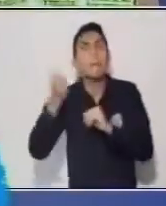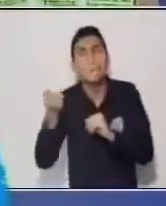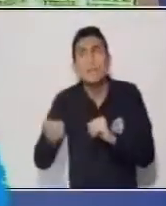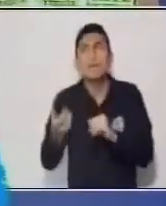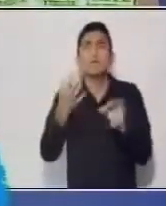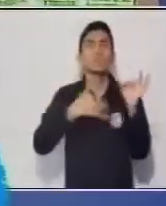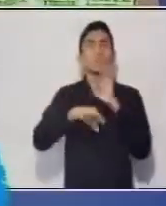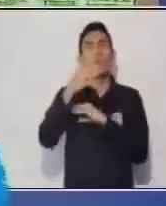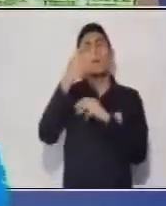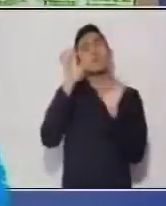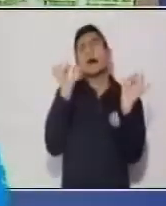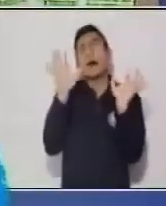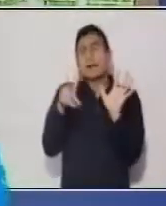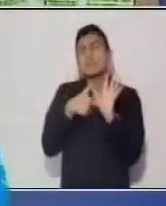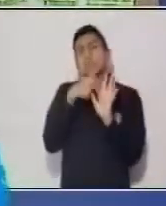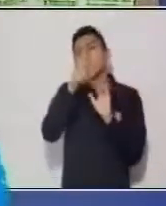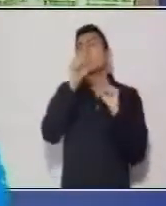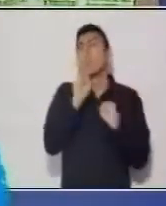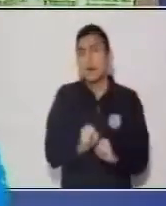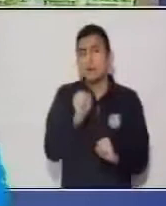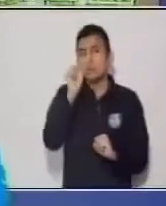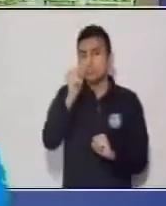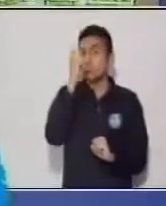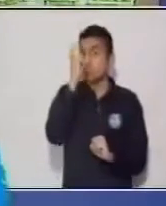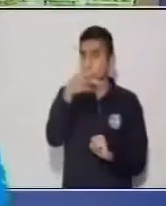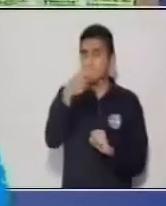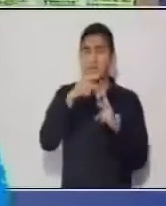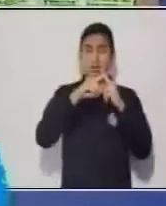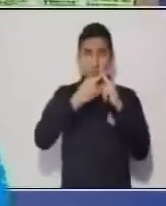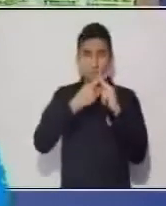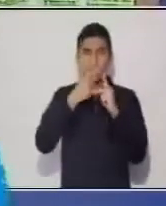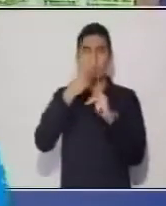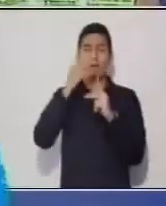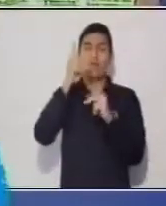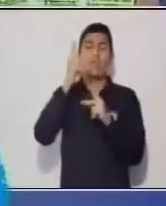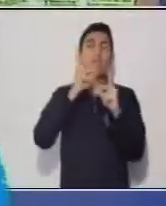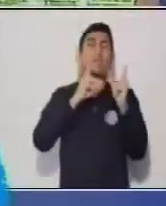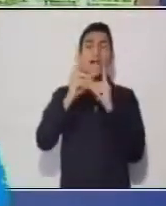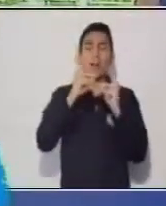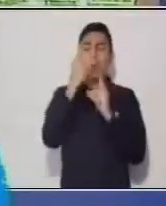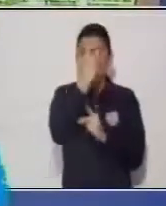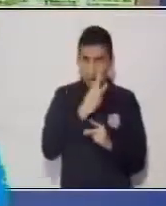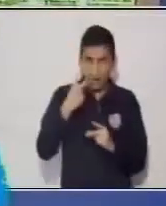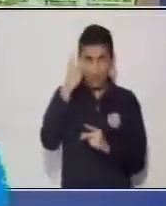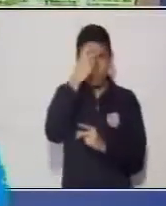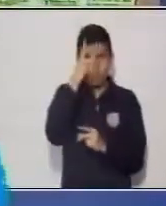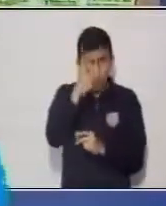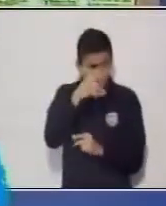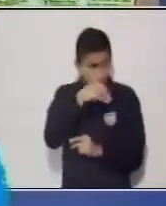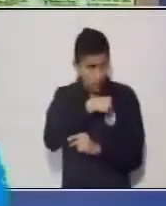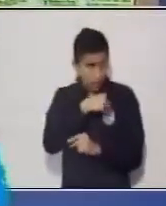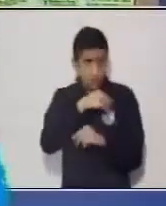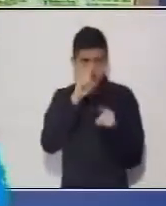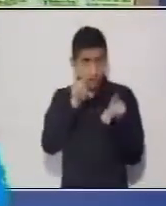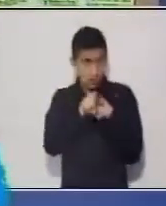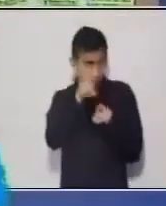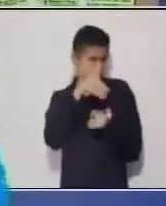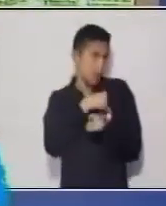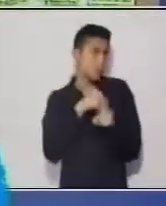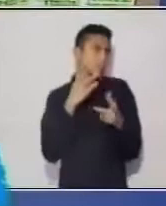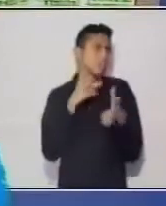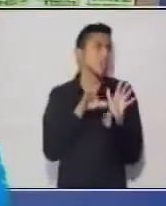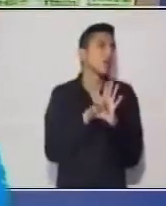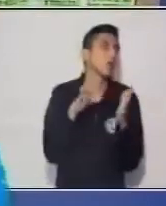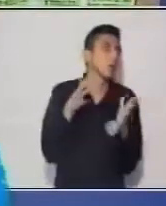vamos a encontrar entonces que es el diálogo oral. Y si tú quisieras en algún